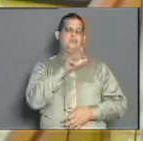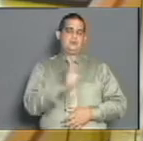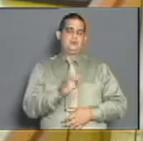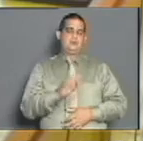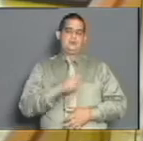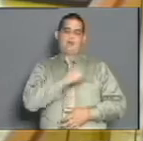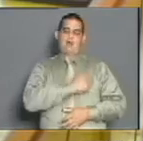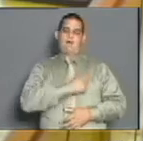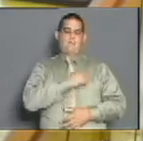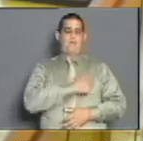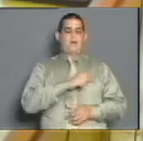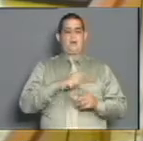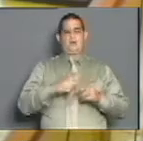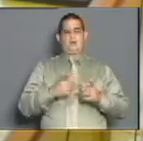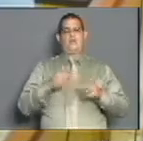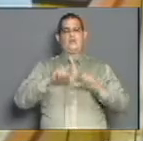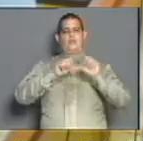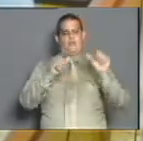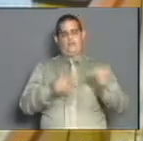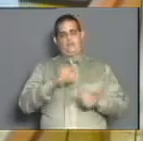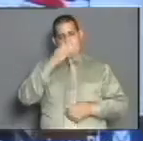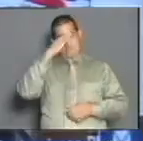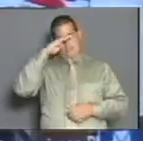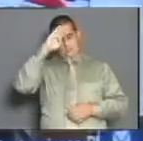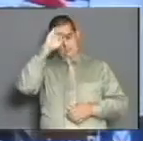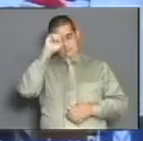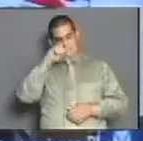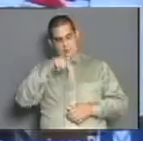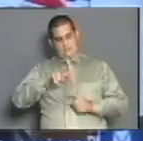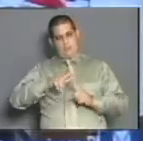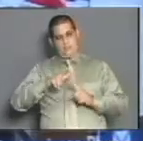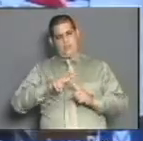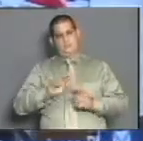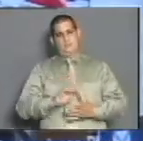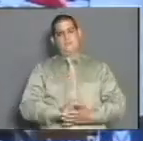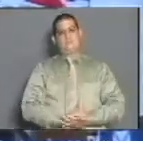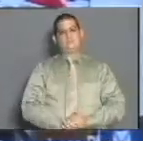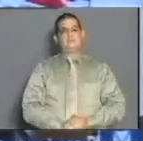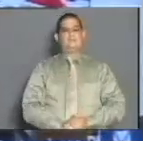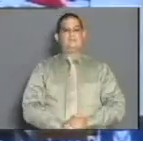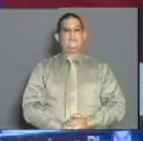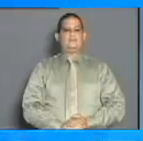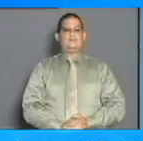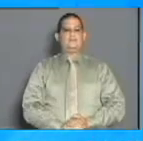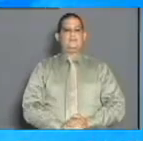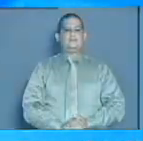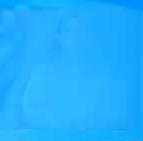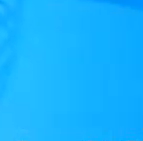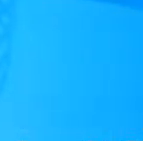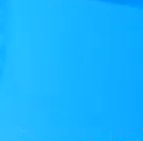amar el proyecto de la isla. Desde Holguín Beatriz Alván, Sistema Informativo de la Televisión Cubana.